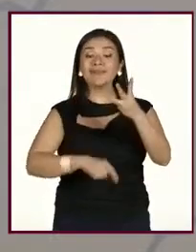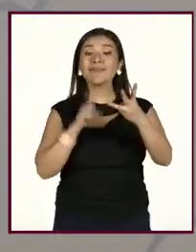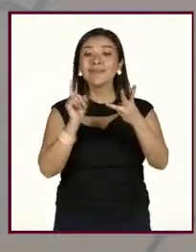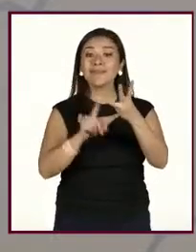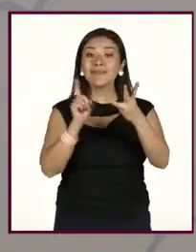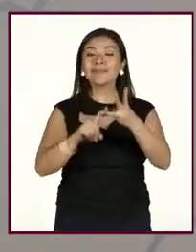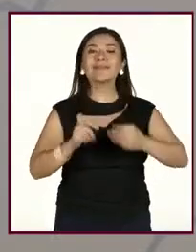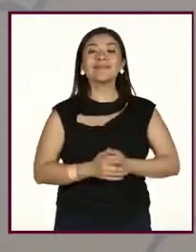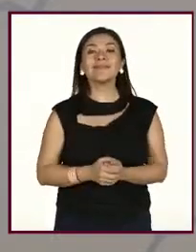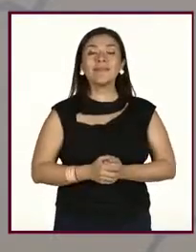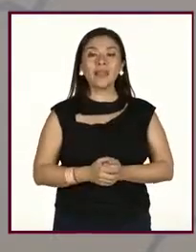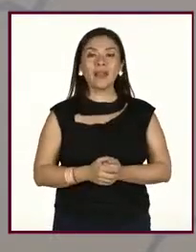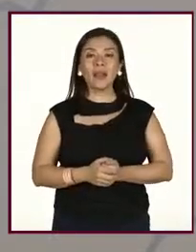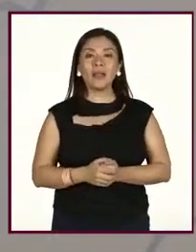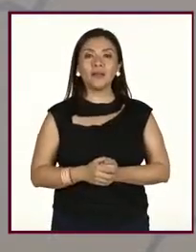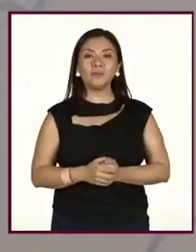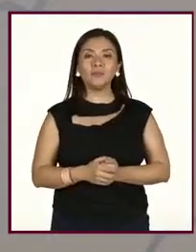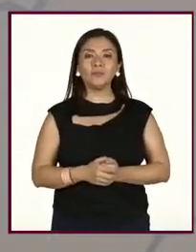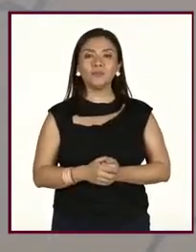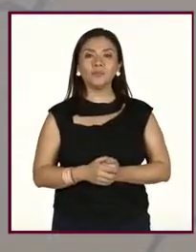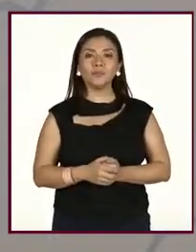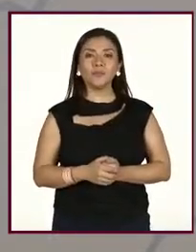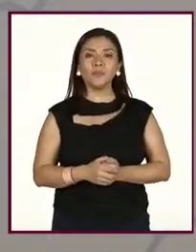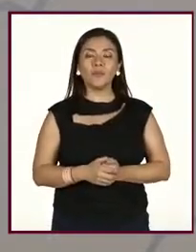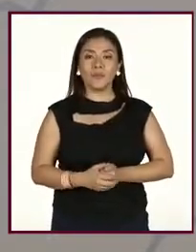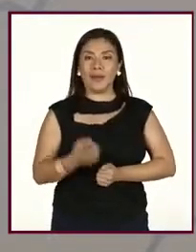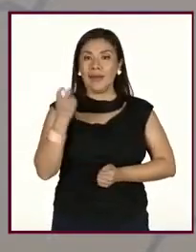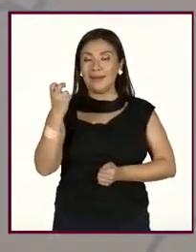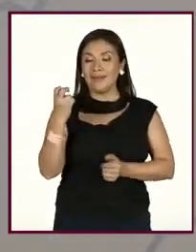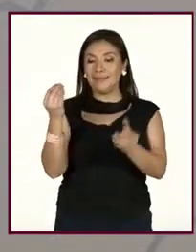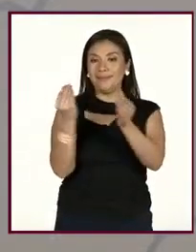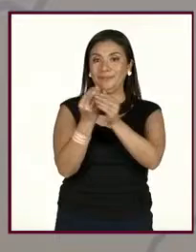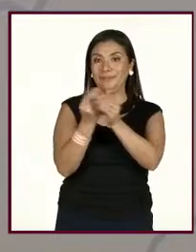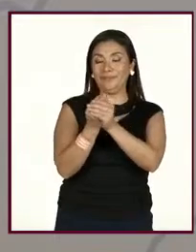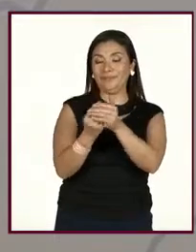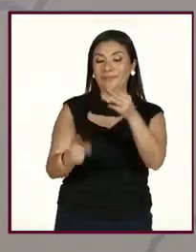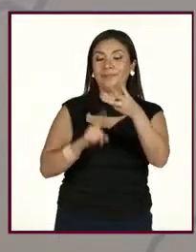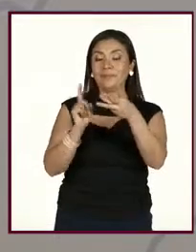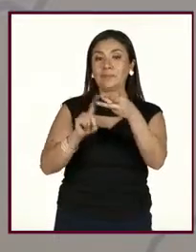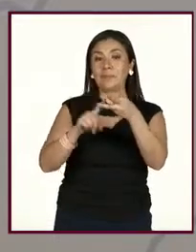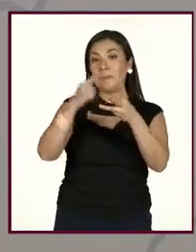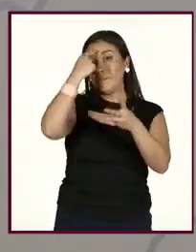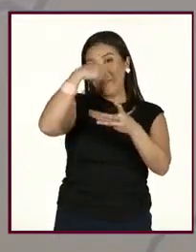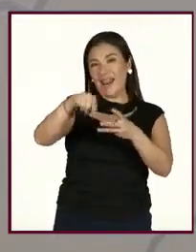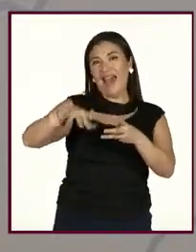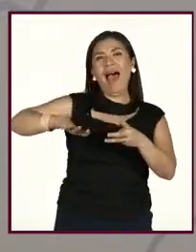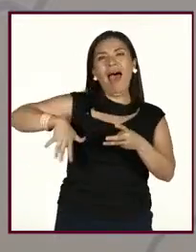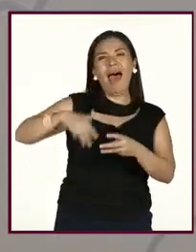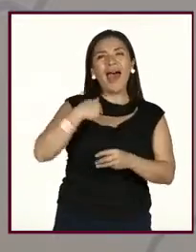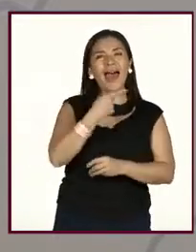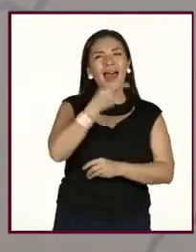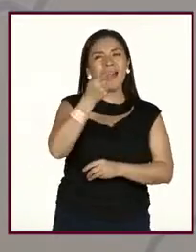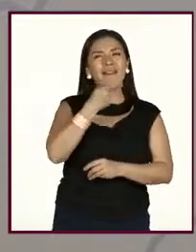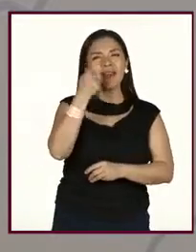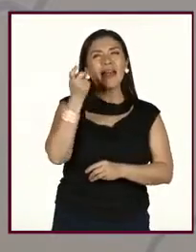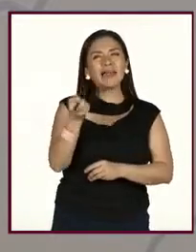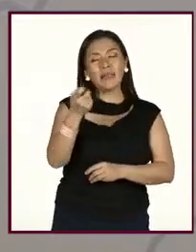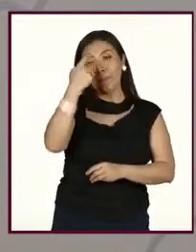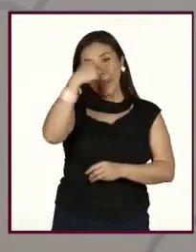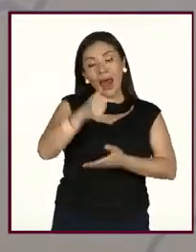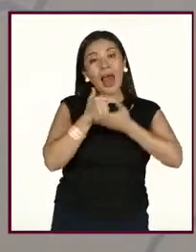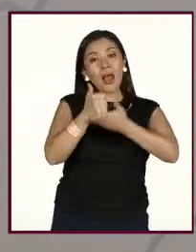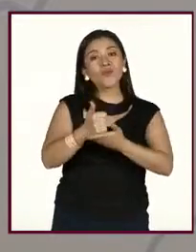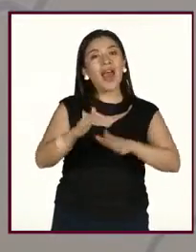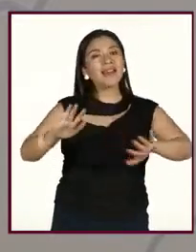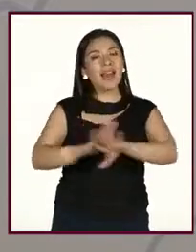que tenemos dentro de estos que les mencioné en un inicio para mejorar